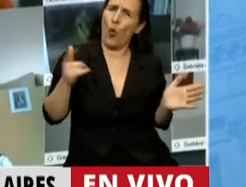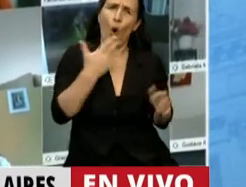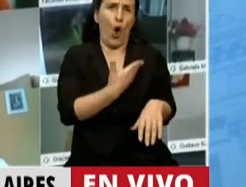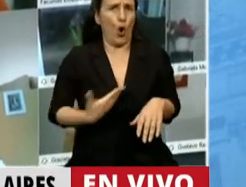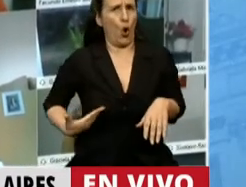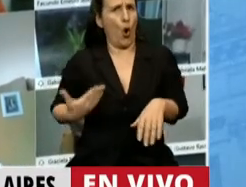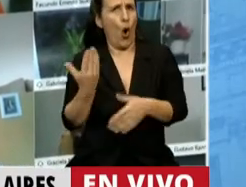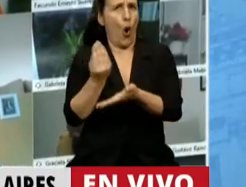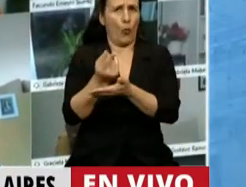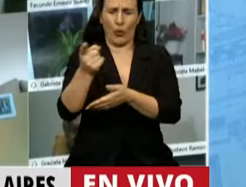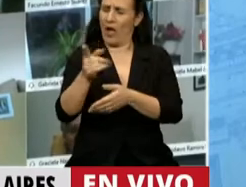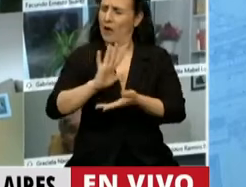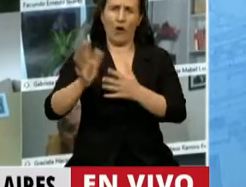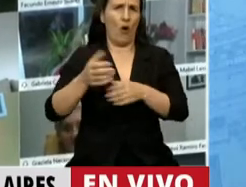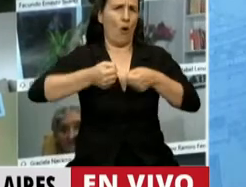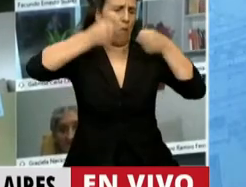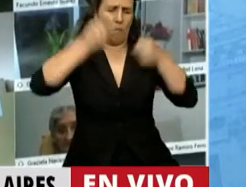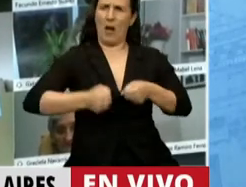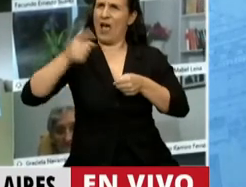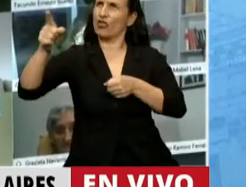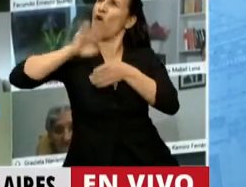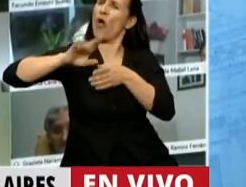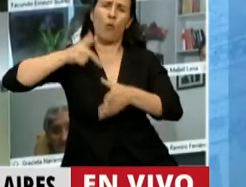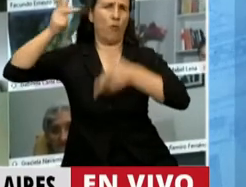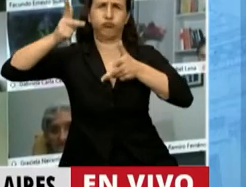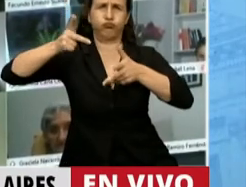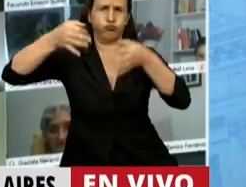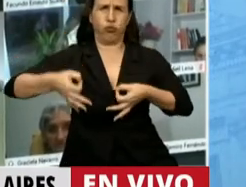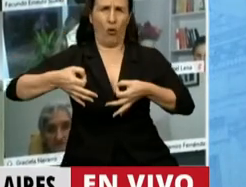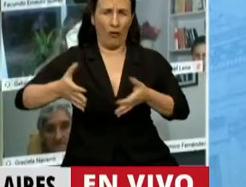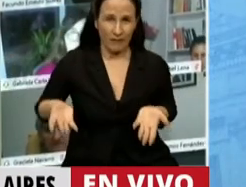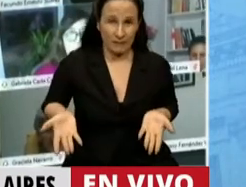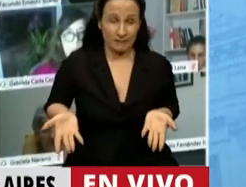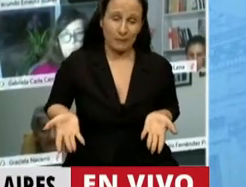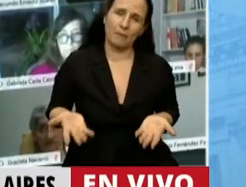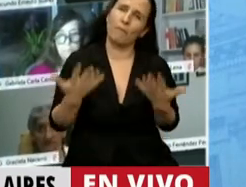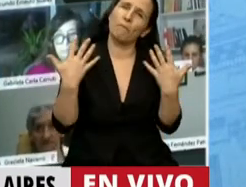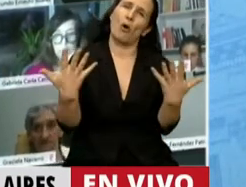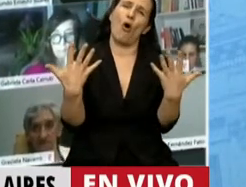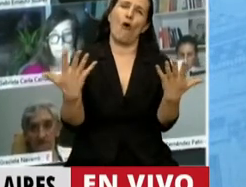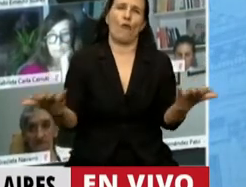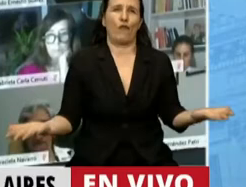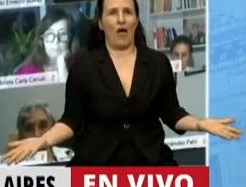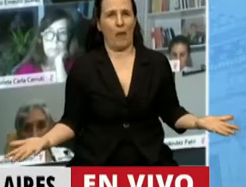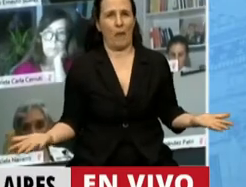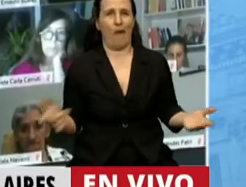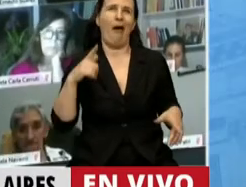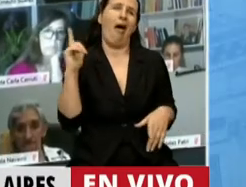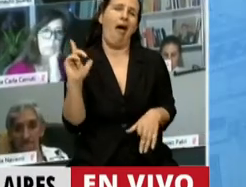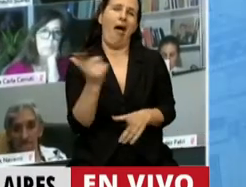gobierno se plantó frente a BlackRock. Pero por favor, ese es un cuento que no aguanta